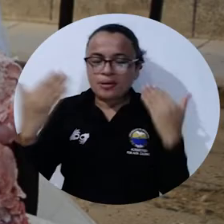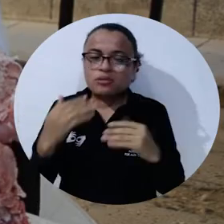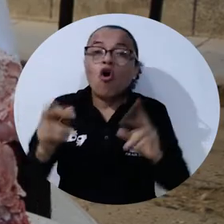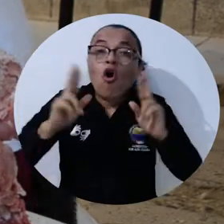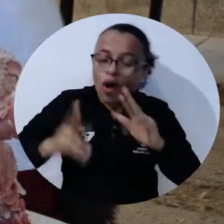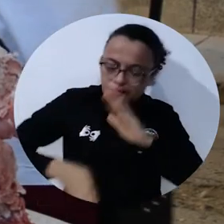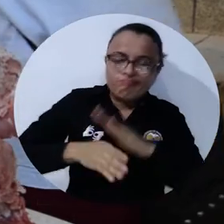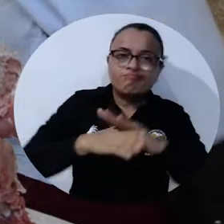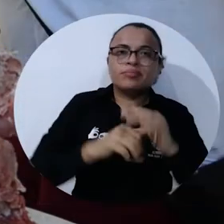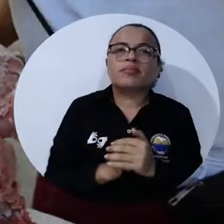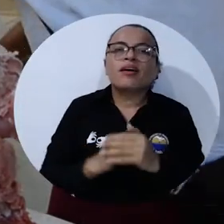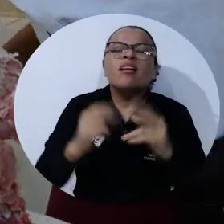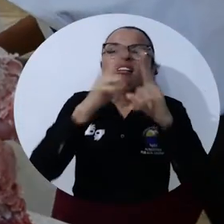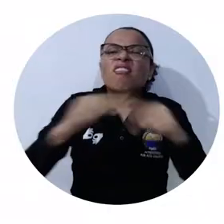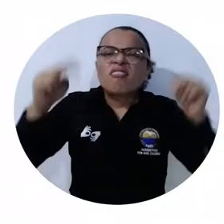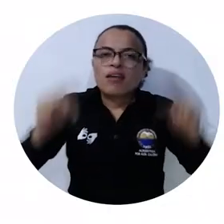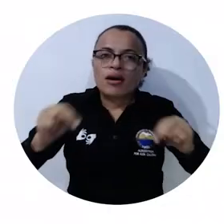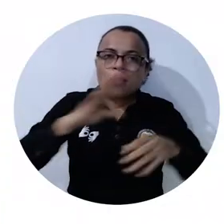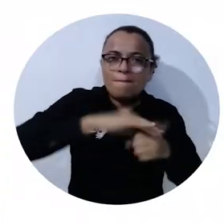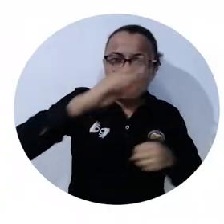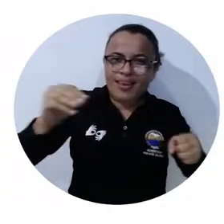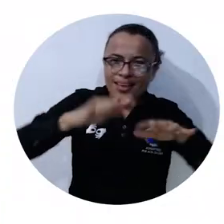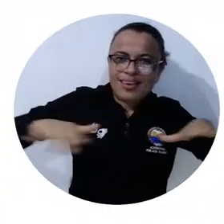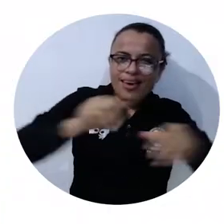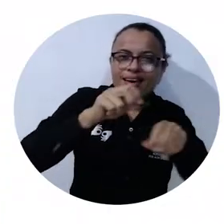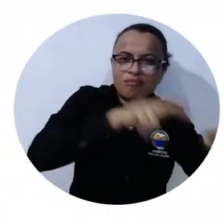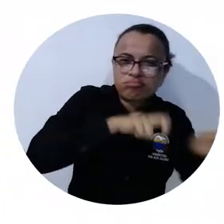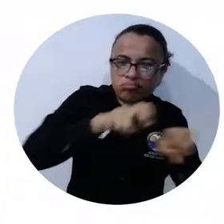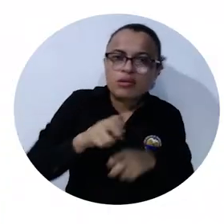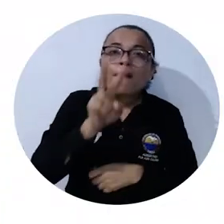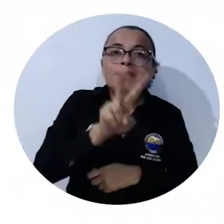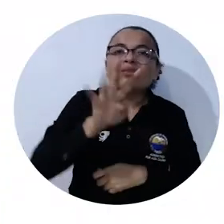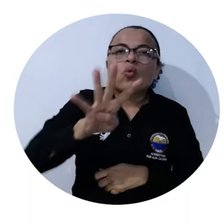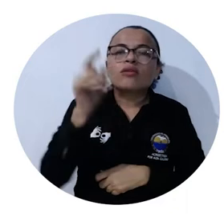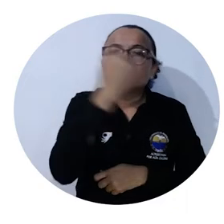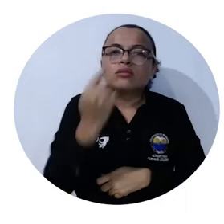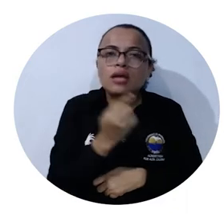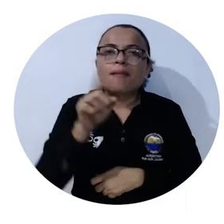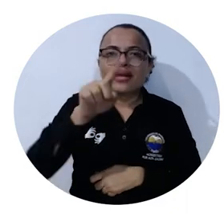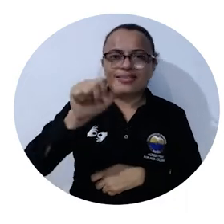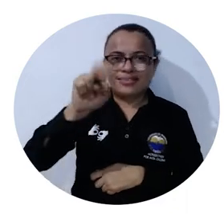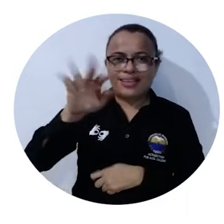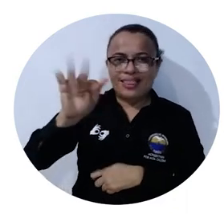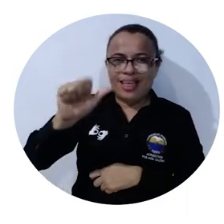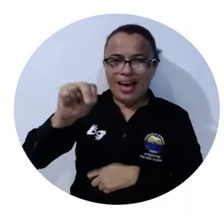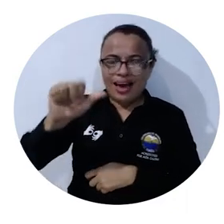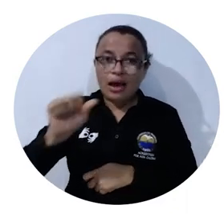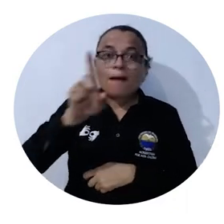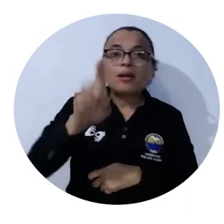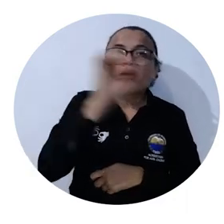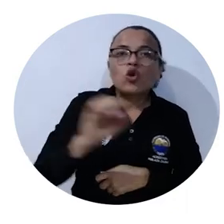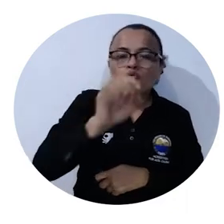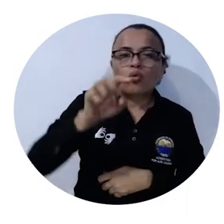y ojalá estos eventos se sigan realizando. La feria Magdalena Tierra de Agricultores estará el próximo 24 de septiembre en Santa